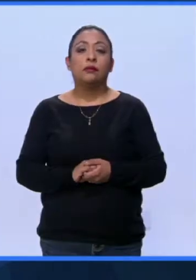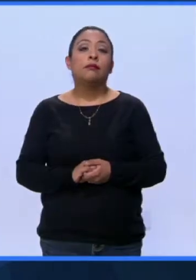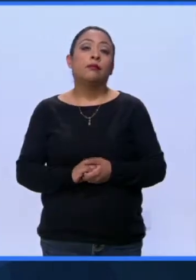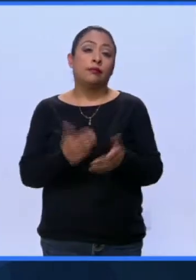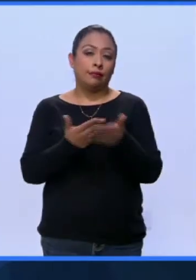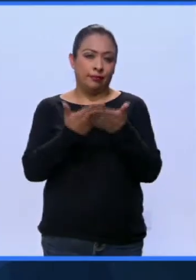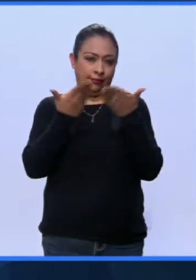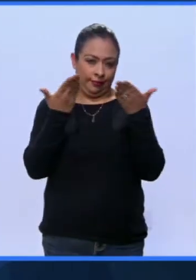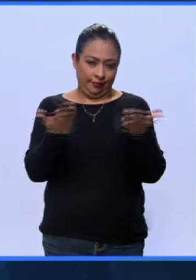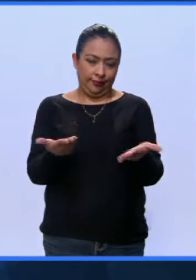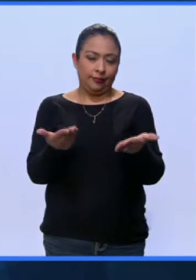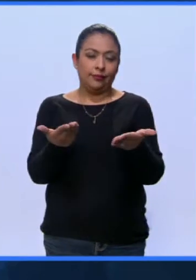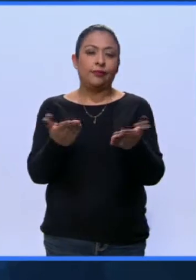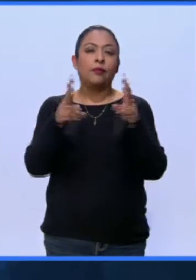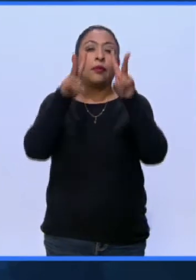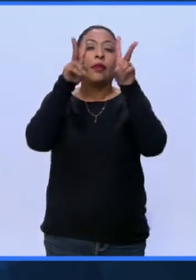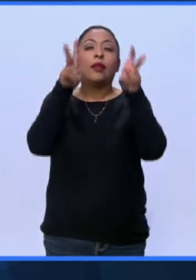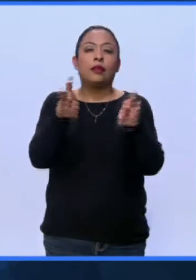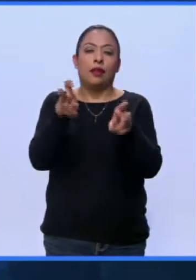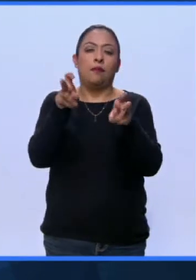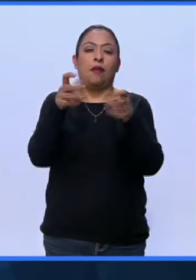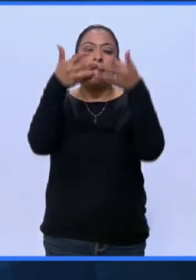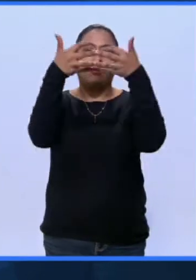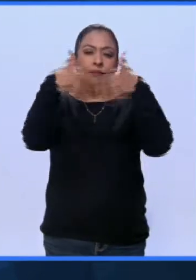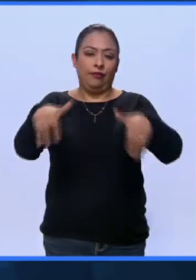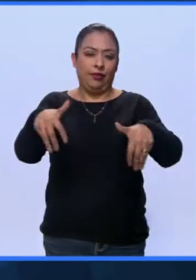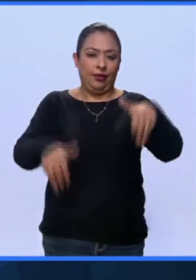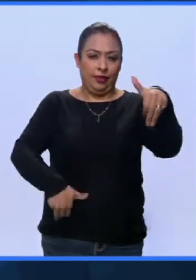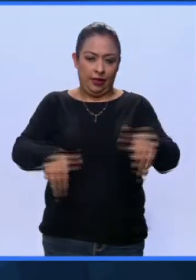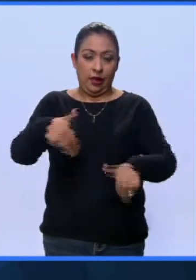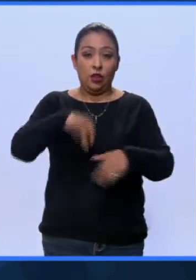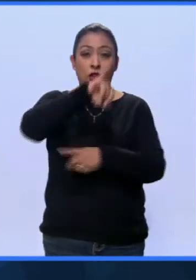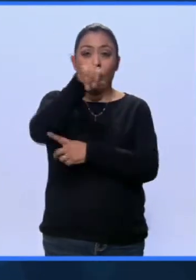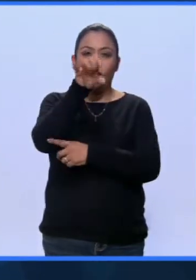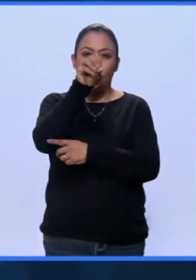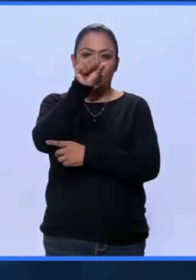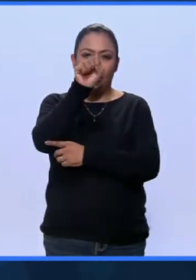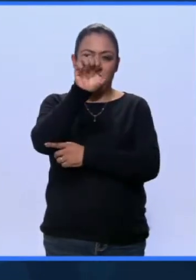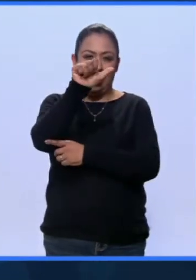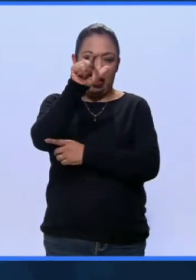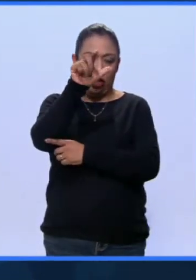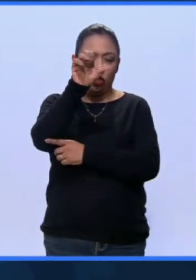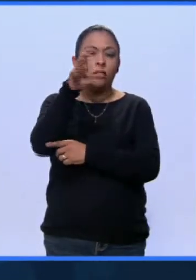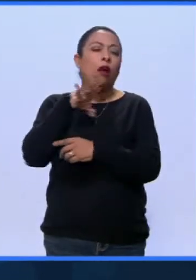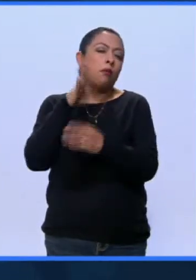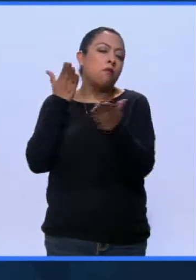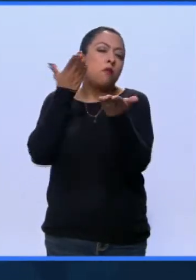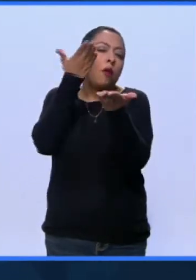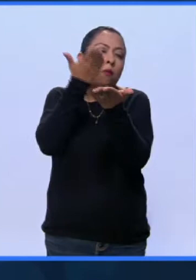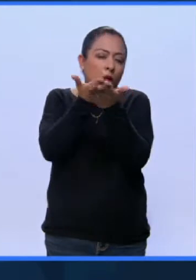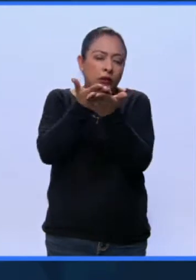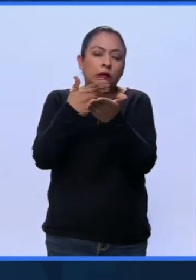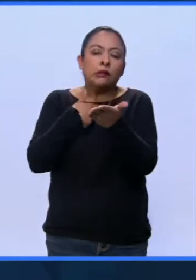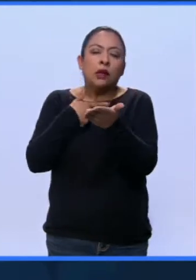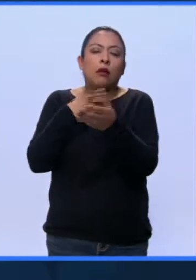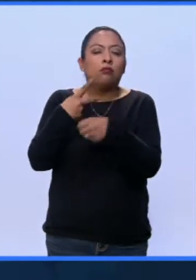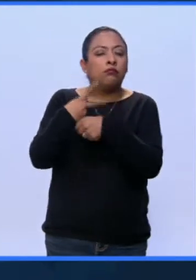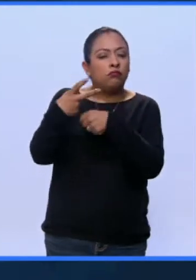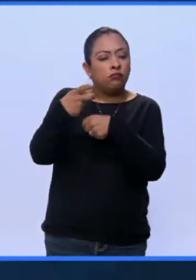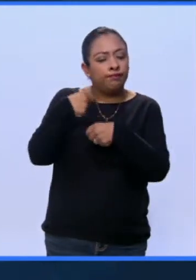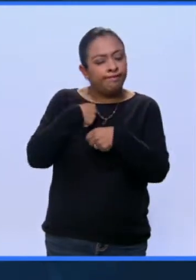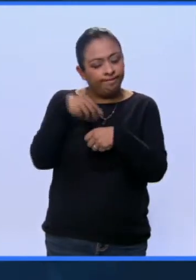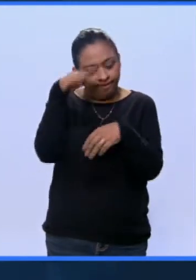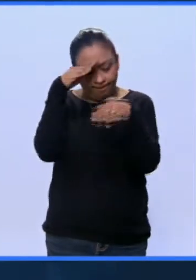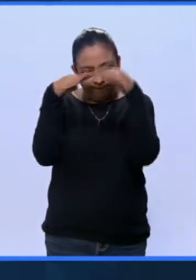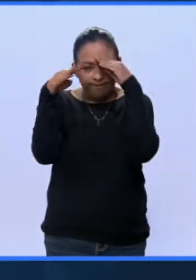Vamos ahora con la escena teatral. José Acosta lleva una propuesta que nos invita a reflexionar, y esto es cada vez